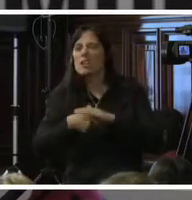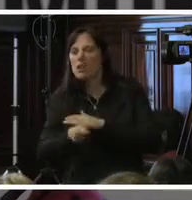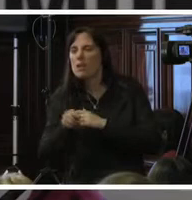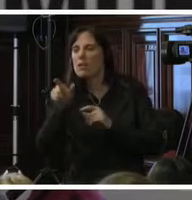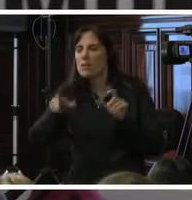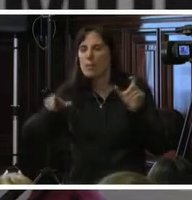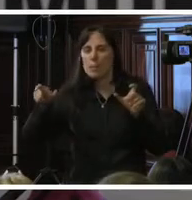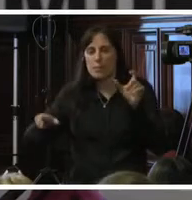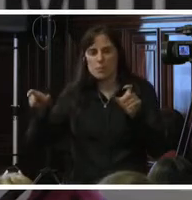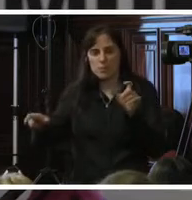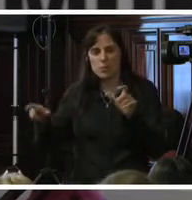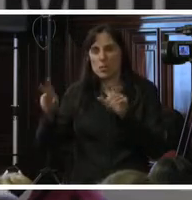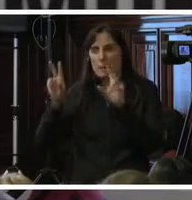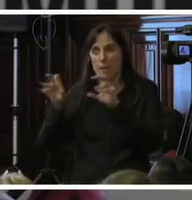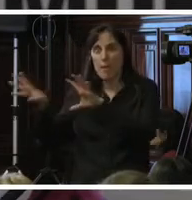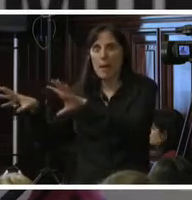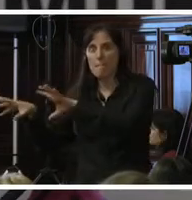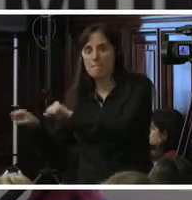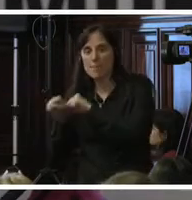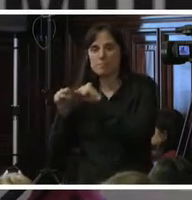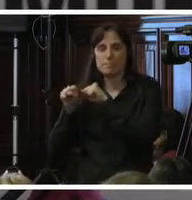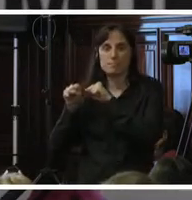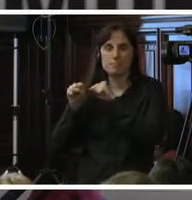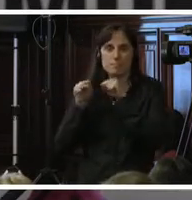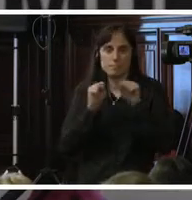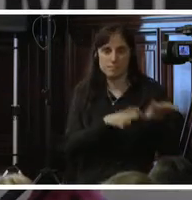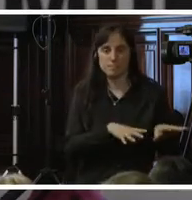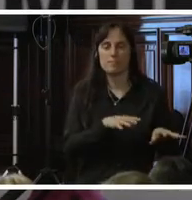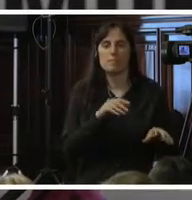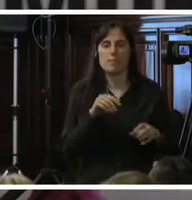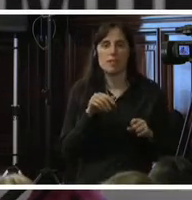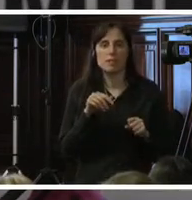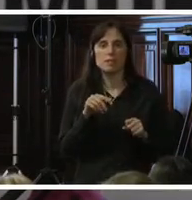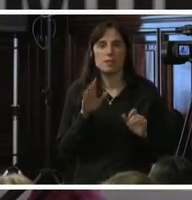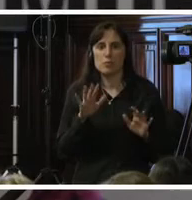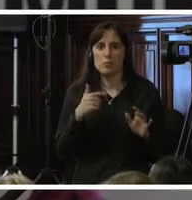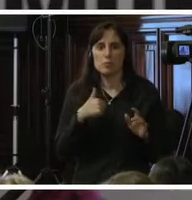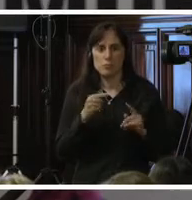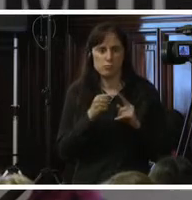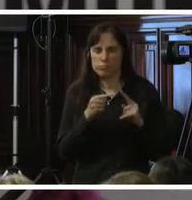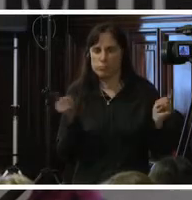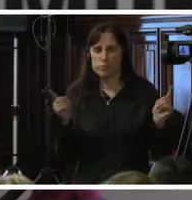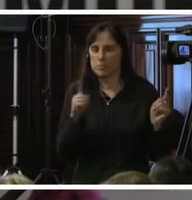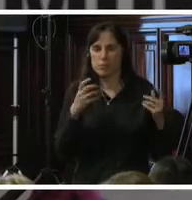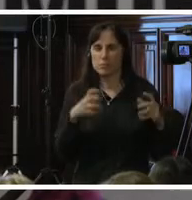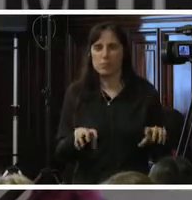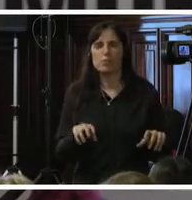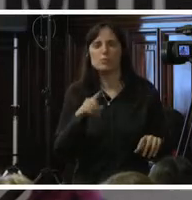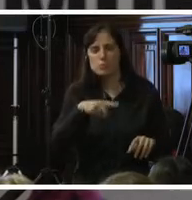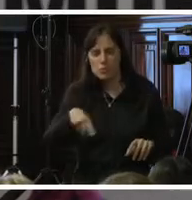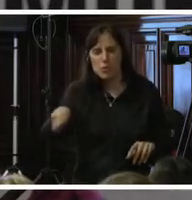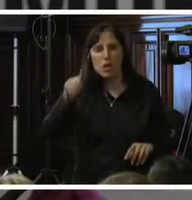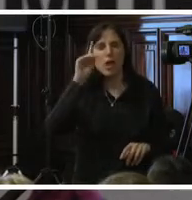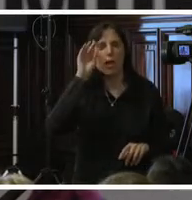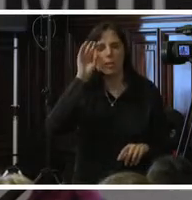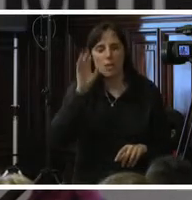las personas vinculadas con la trata. Por último, no quiero abusar del tiempo, todos sabemos